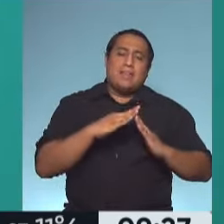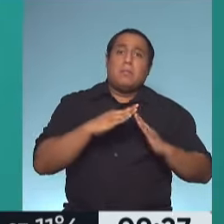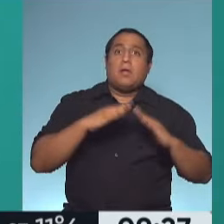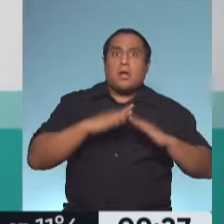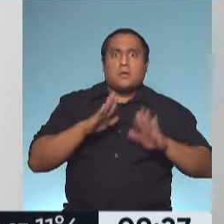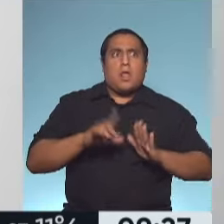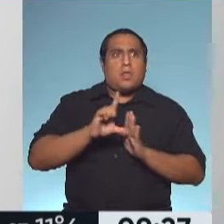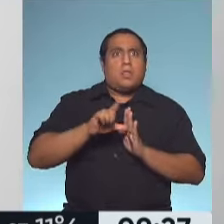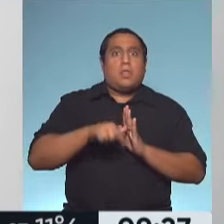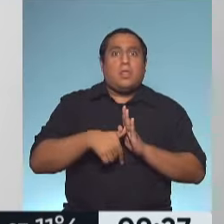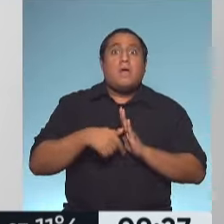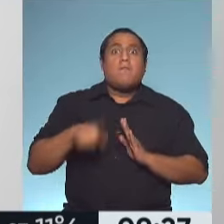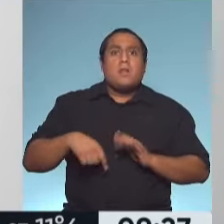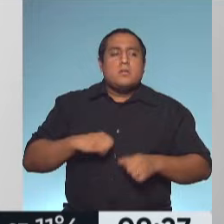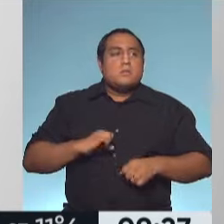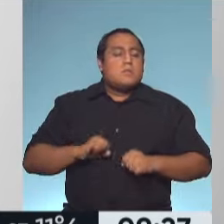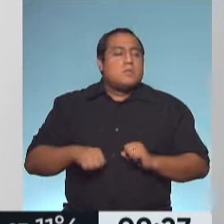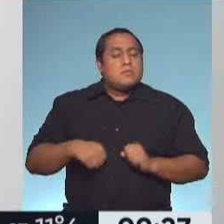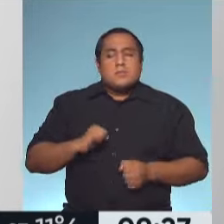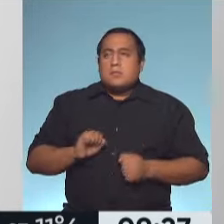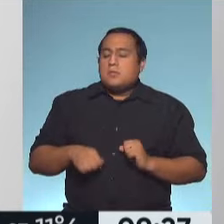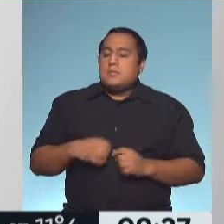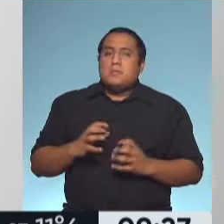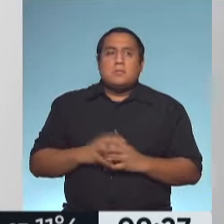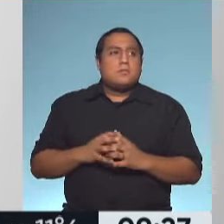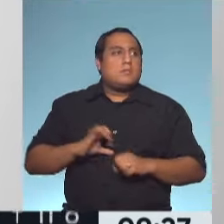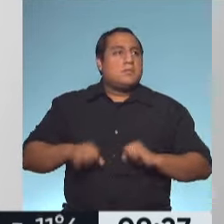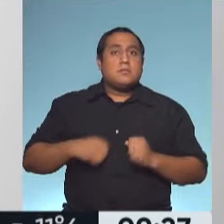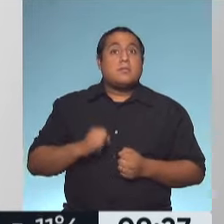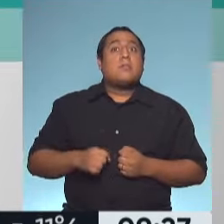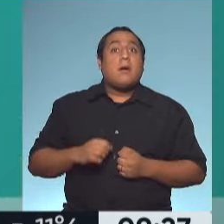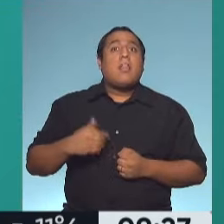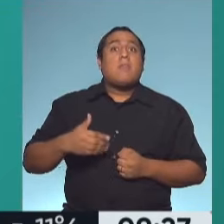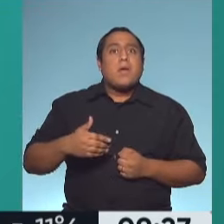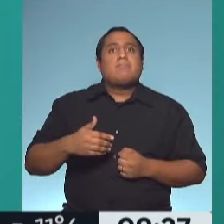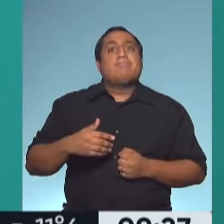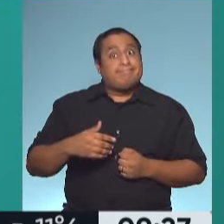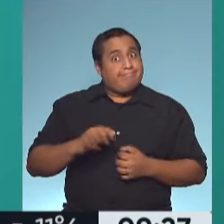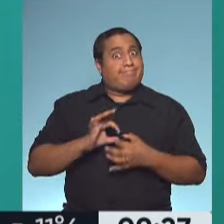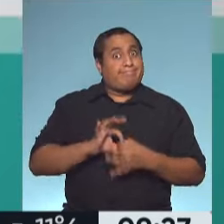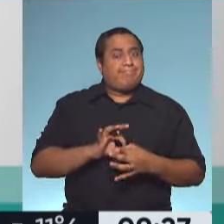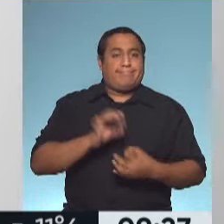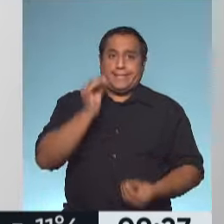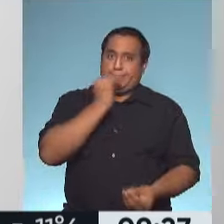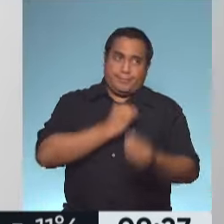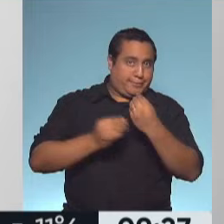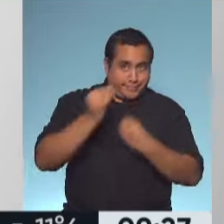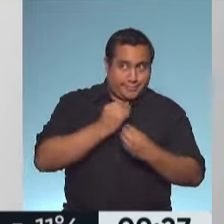en casa, nos agarra la ansiedad y en general esa ansiedad se vincula con nuestros procesos alimentarios. Es así, Vivi.